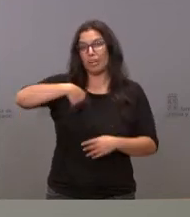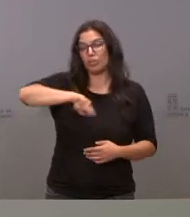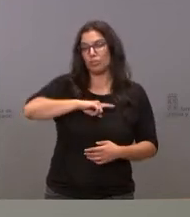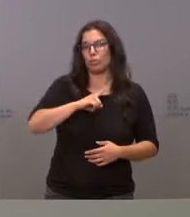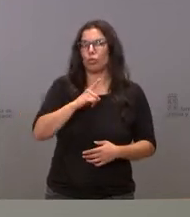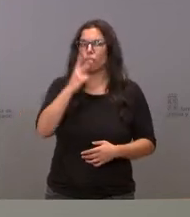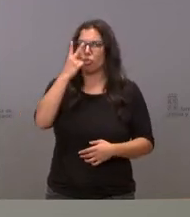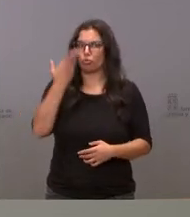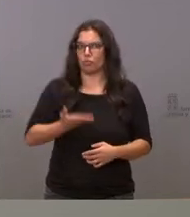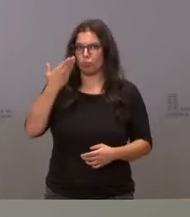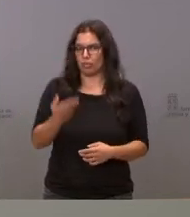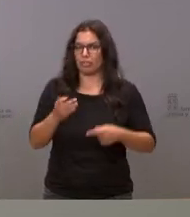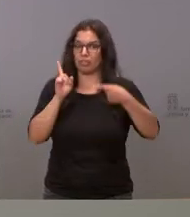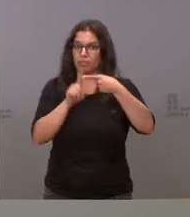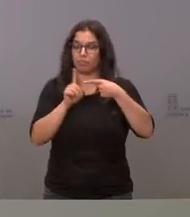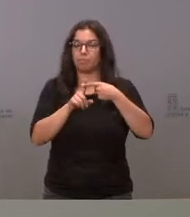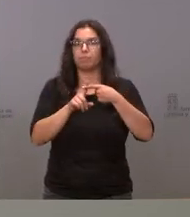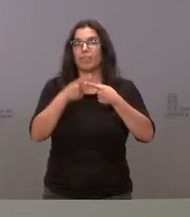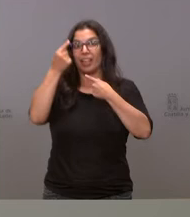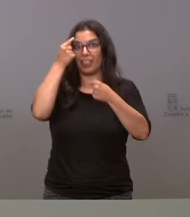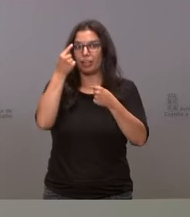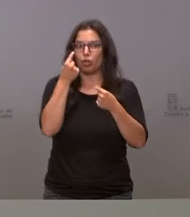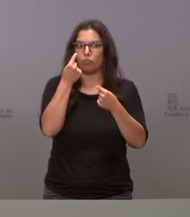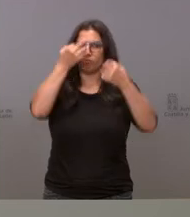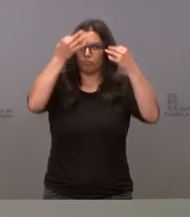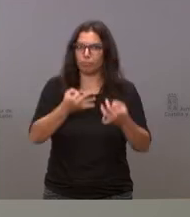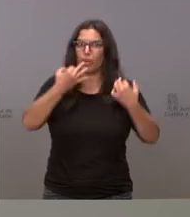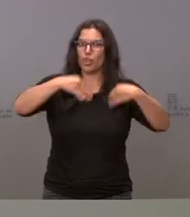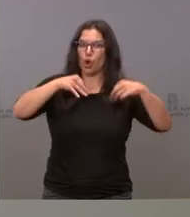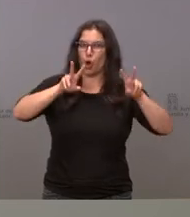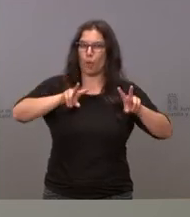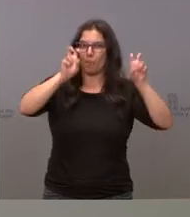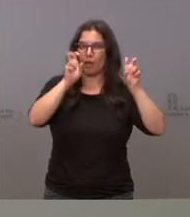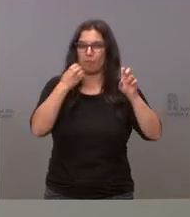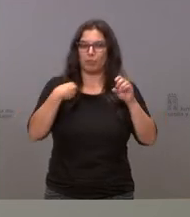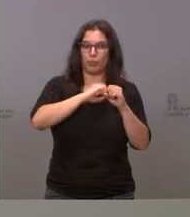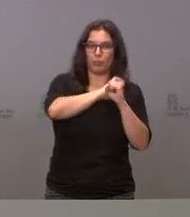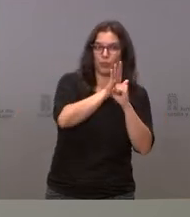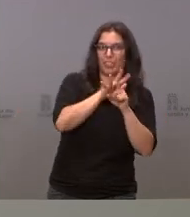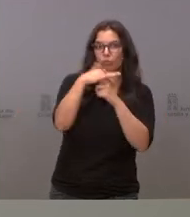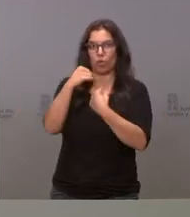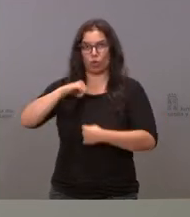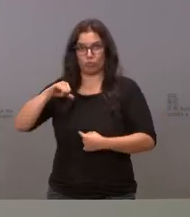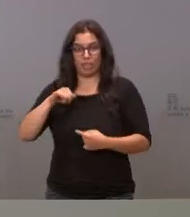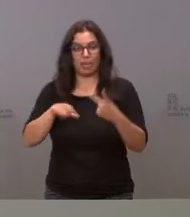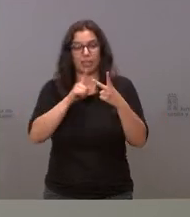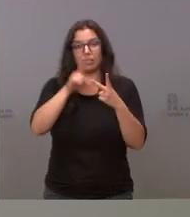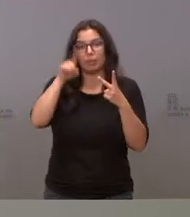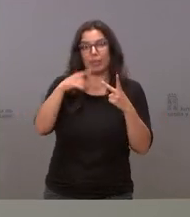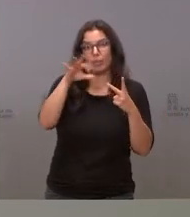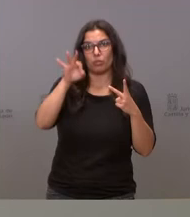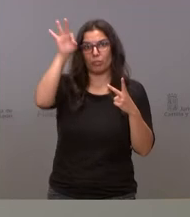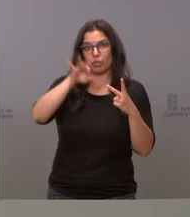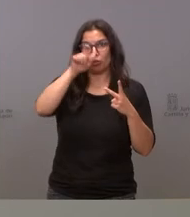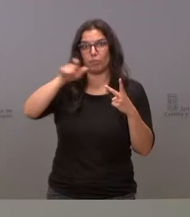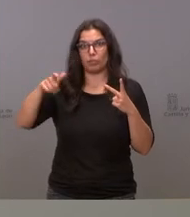importantes que era el tener datos de normalidad tanto epidemiológicos como sanitarios como llegar al 50% de la